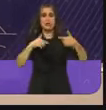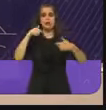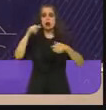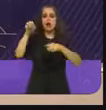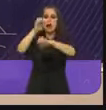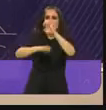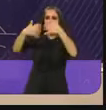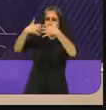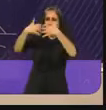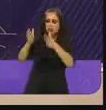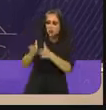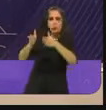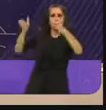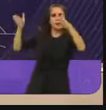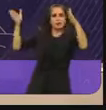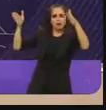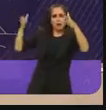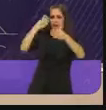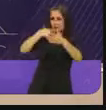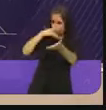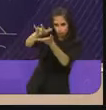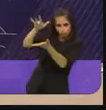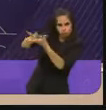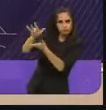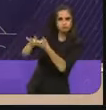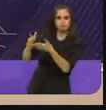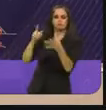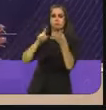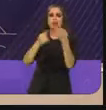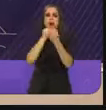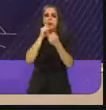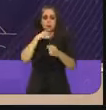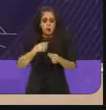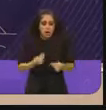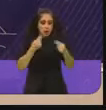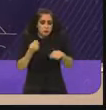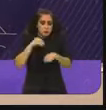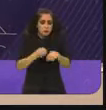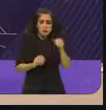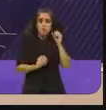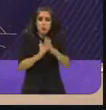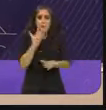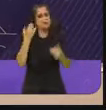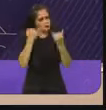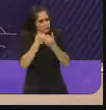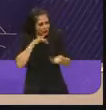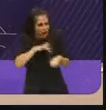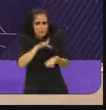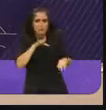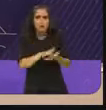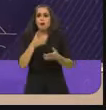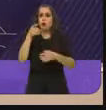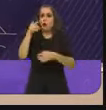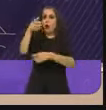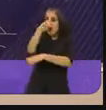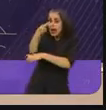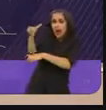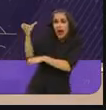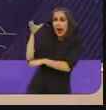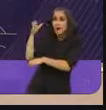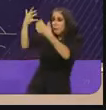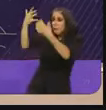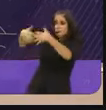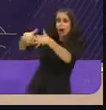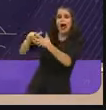mediana industria y también a los emprendedores. Ocho, vamos a apoyar a los productores rurales. Nueve,